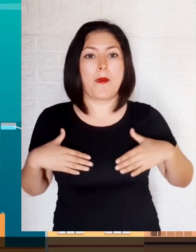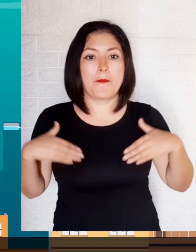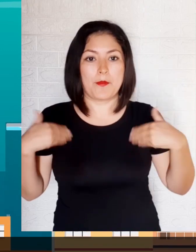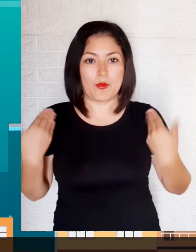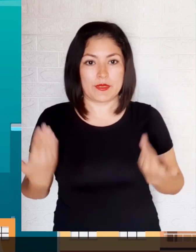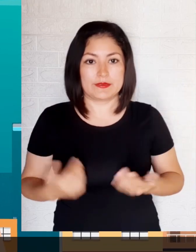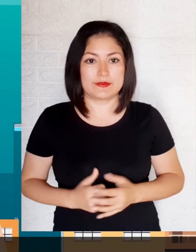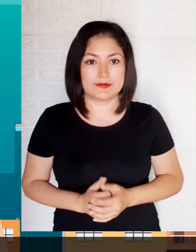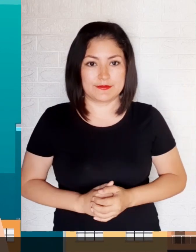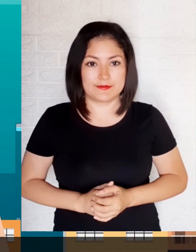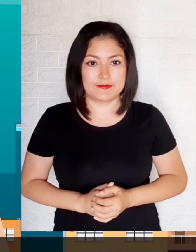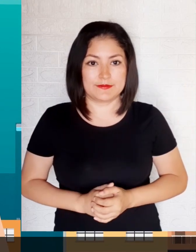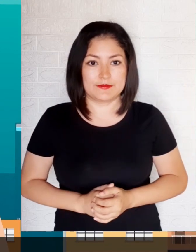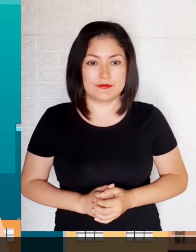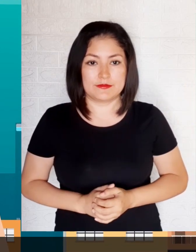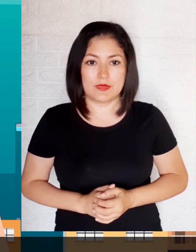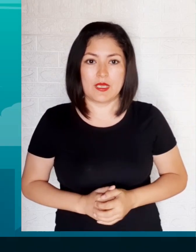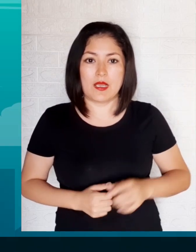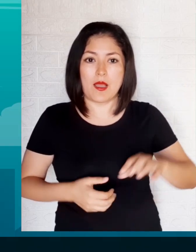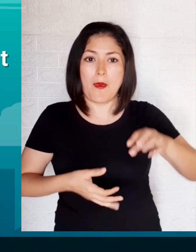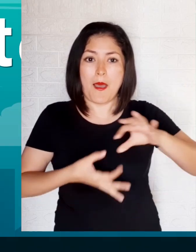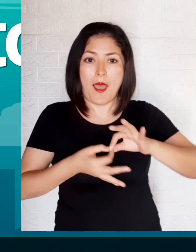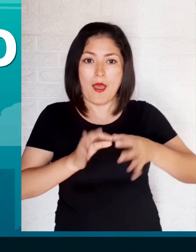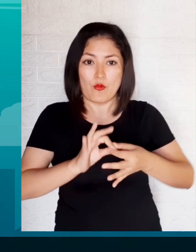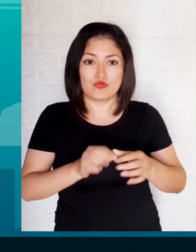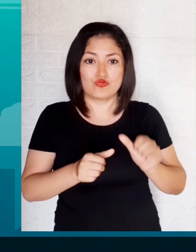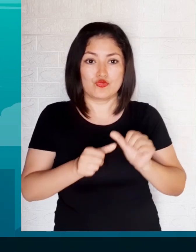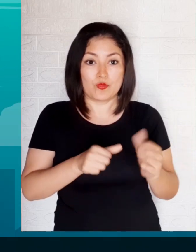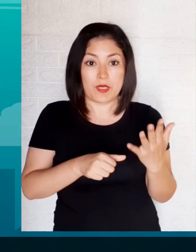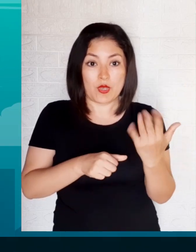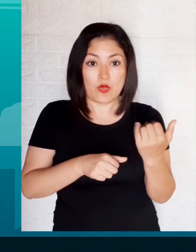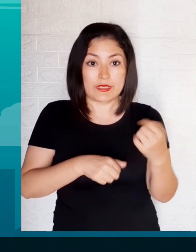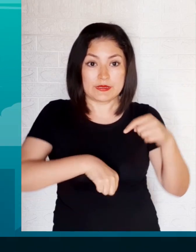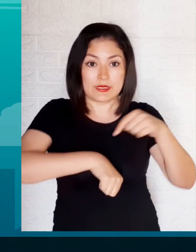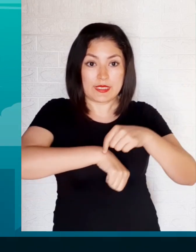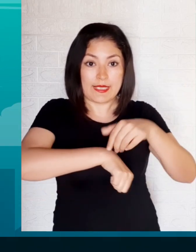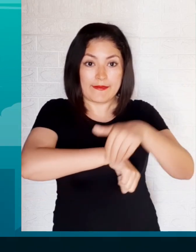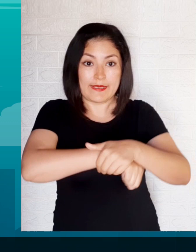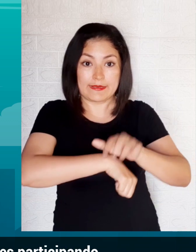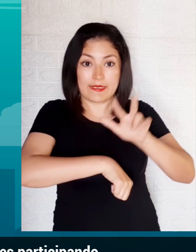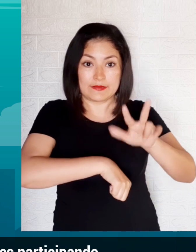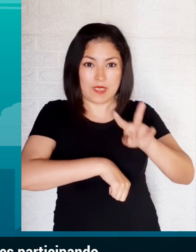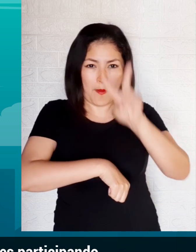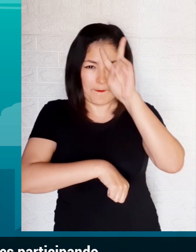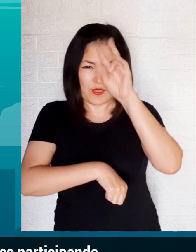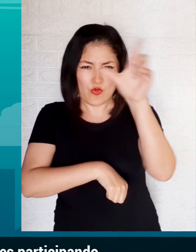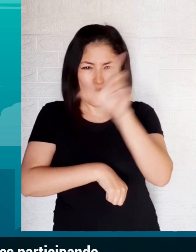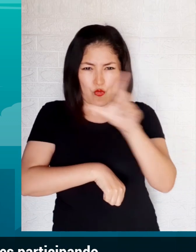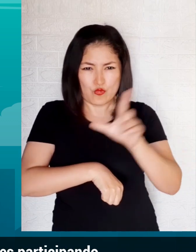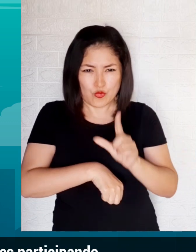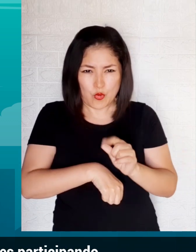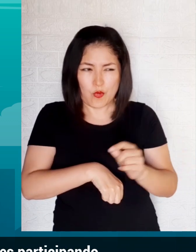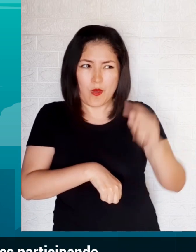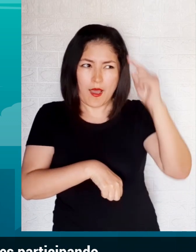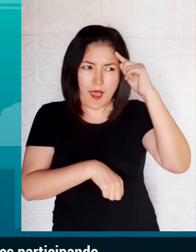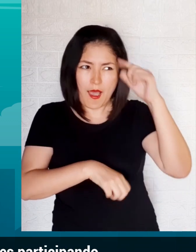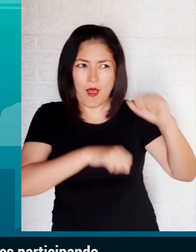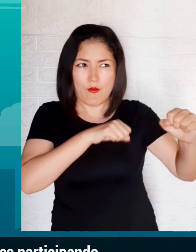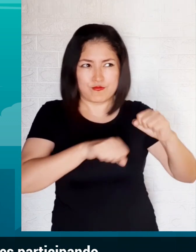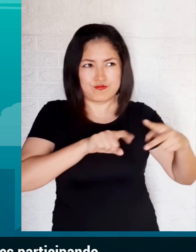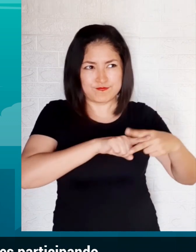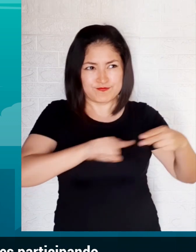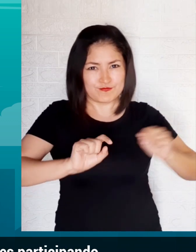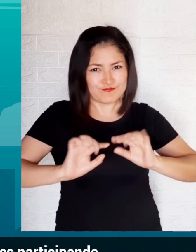necesario, utiliza mascarilla. Este martes, 15 de agosto, a las 3 de la tarde, prepárate y orgánízate para evitar